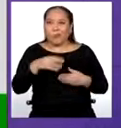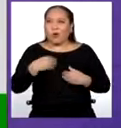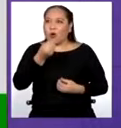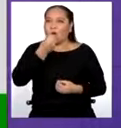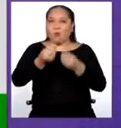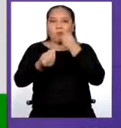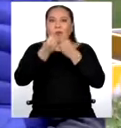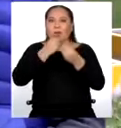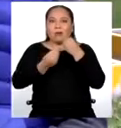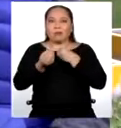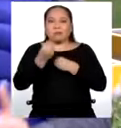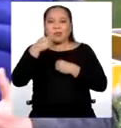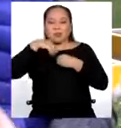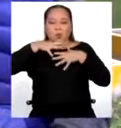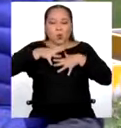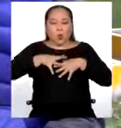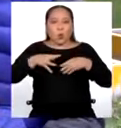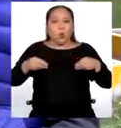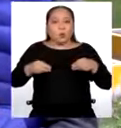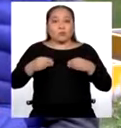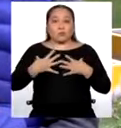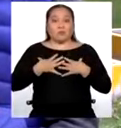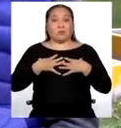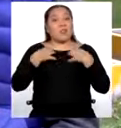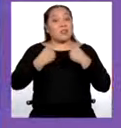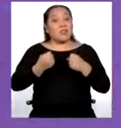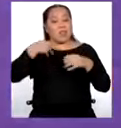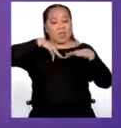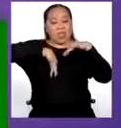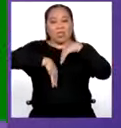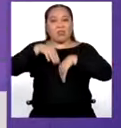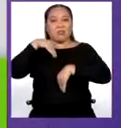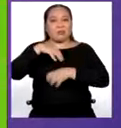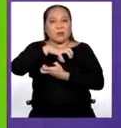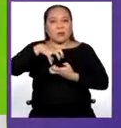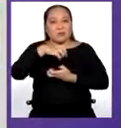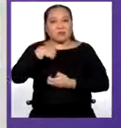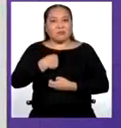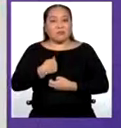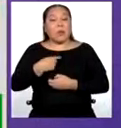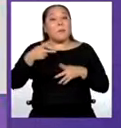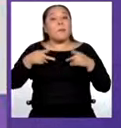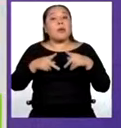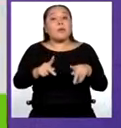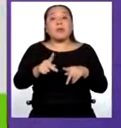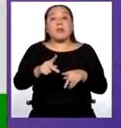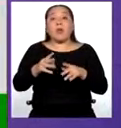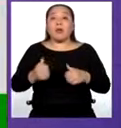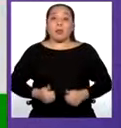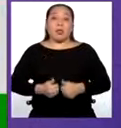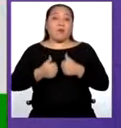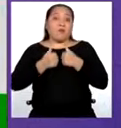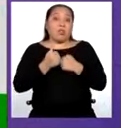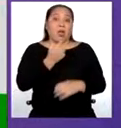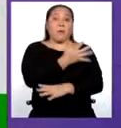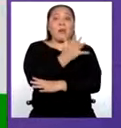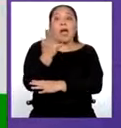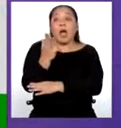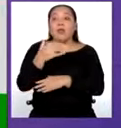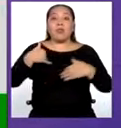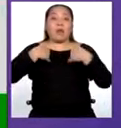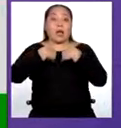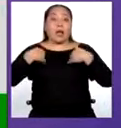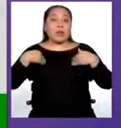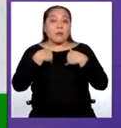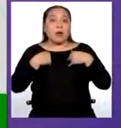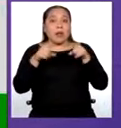los nutrientes puedan ser aprovechados, incorporados en nuestro organismo. Permite la vida de plantas, pero también animales,